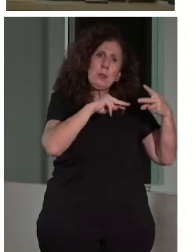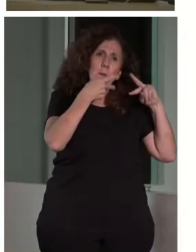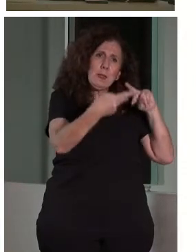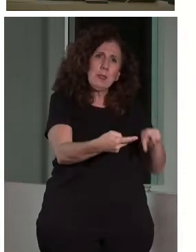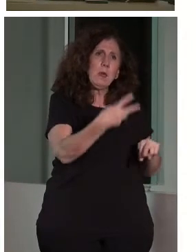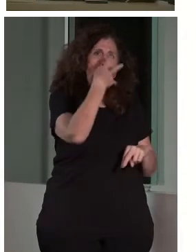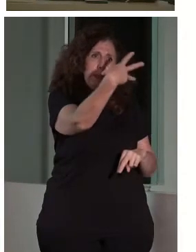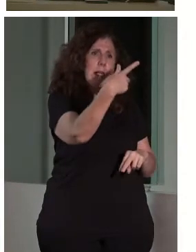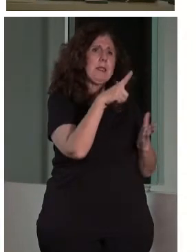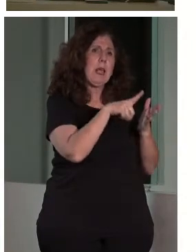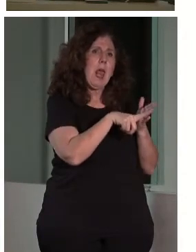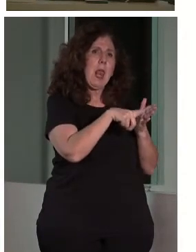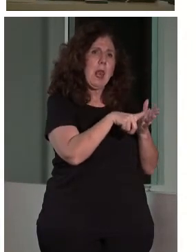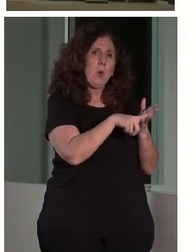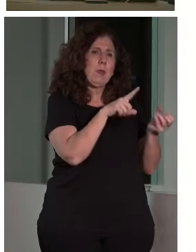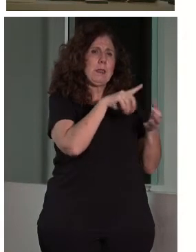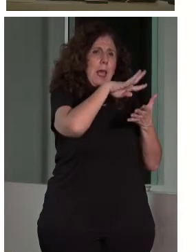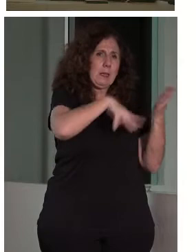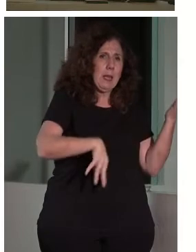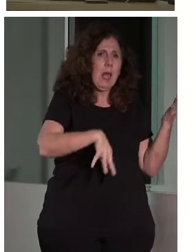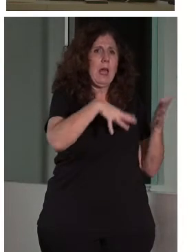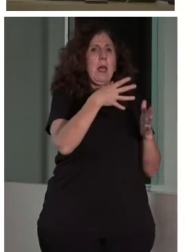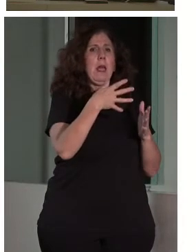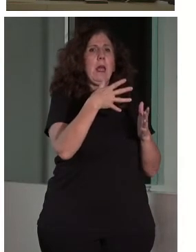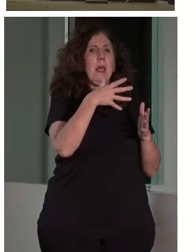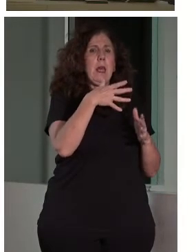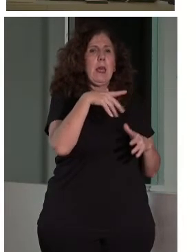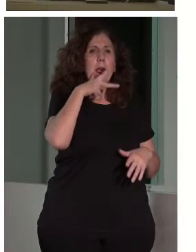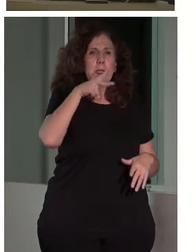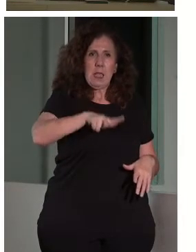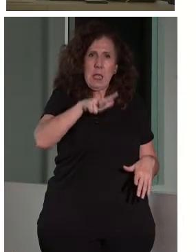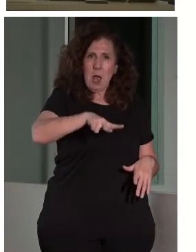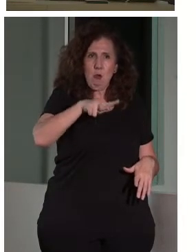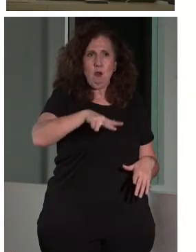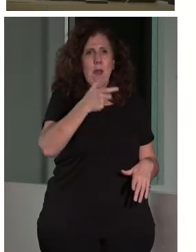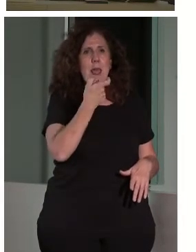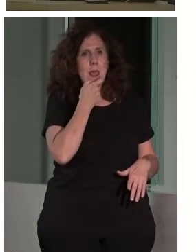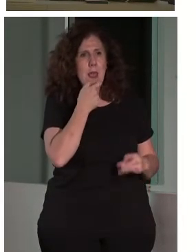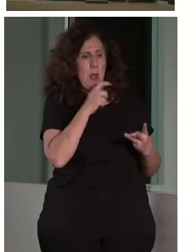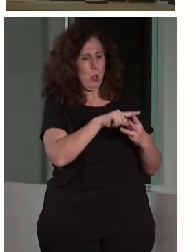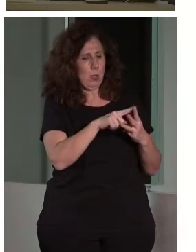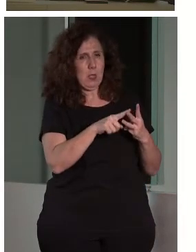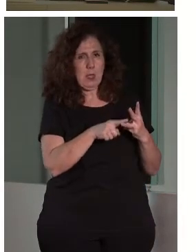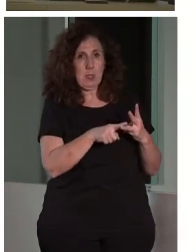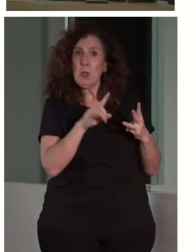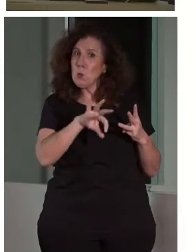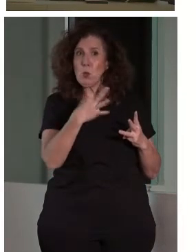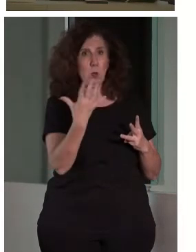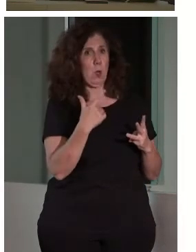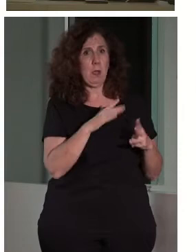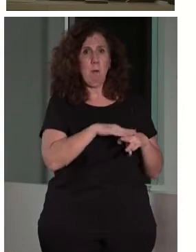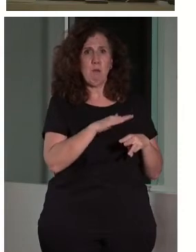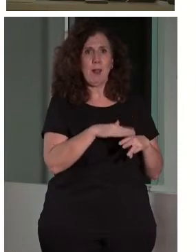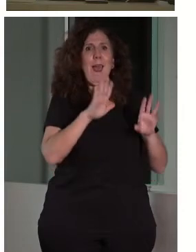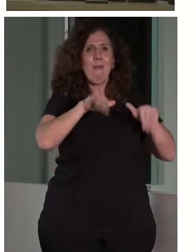idiomas porque hablamos catalán, castellano y ponemos también inglés. Lo cual es una suerte. Es una suerte porque nos obliga a hacer